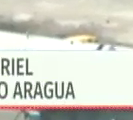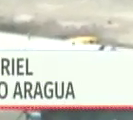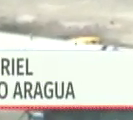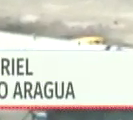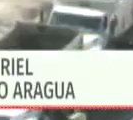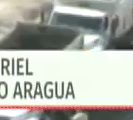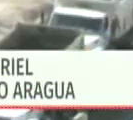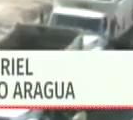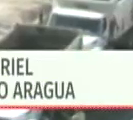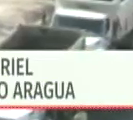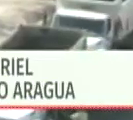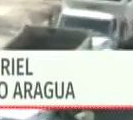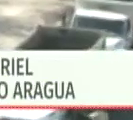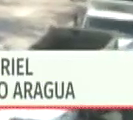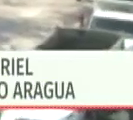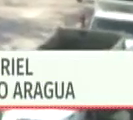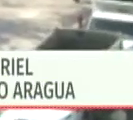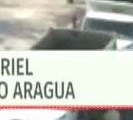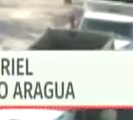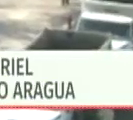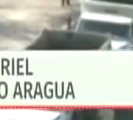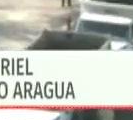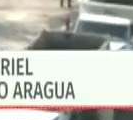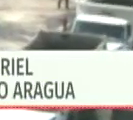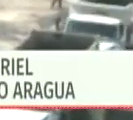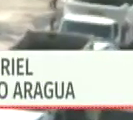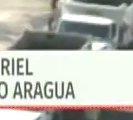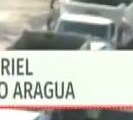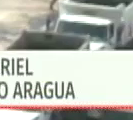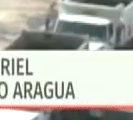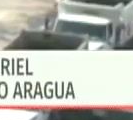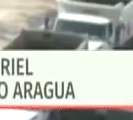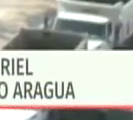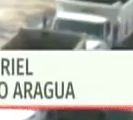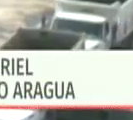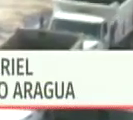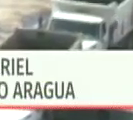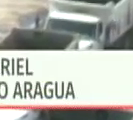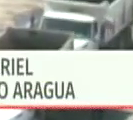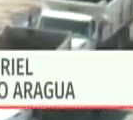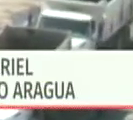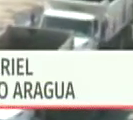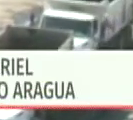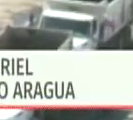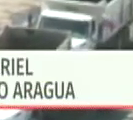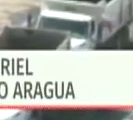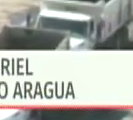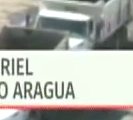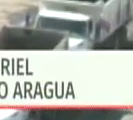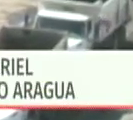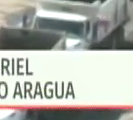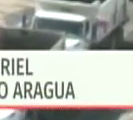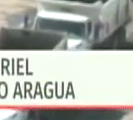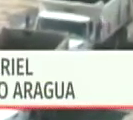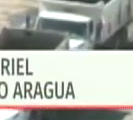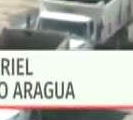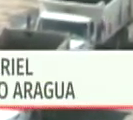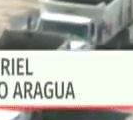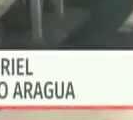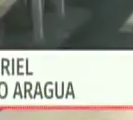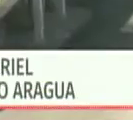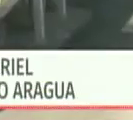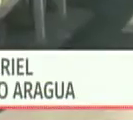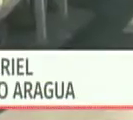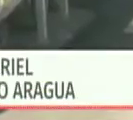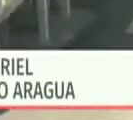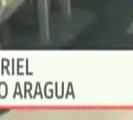planta de fabricación italiana de la serie ACVAC de la gente de Aman que viene con unos tiempos de procesado de